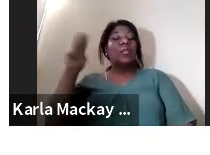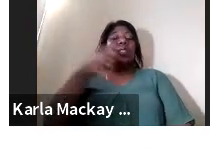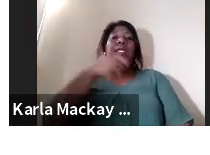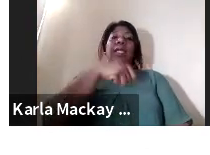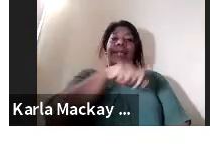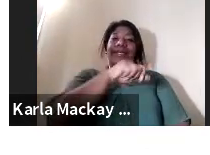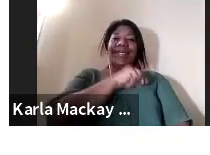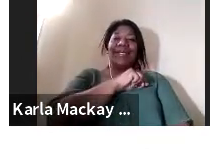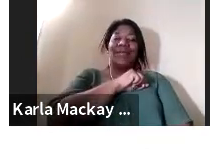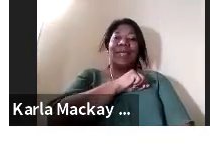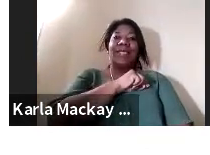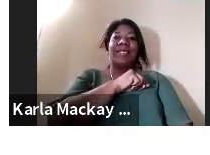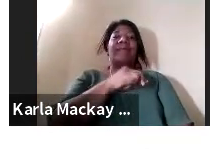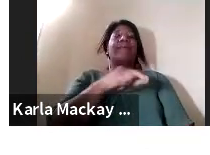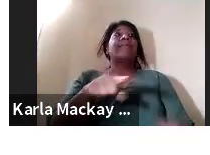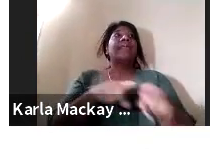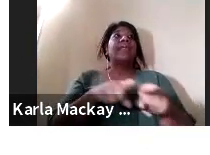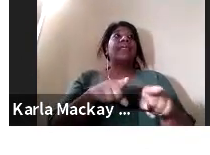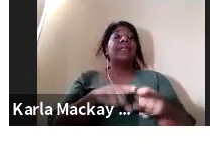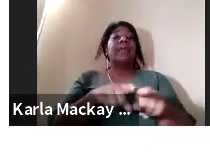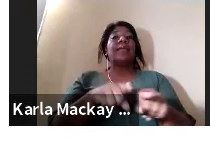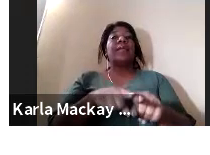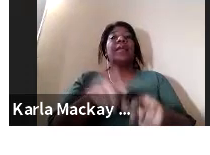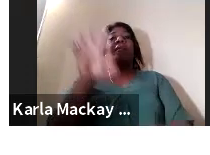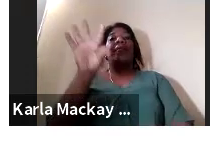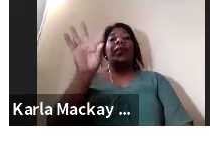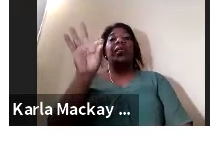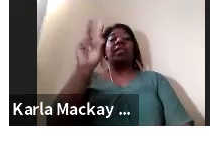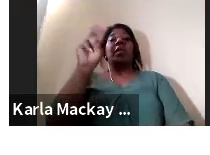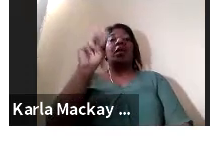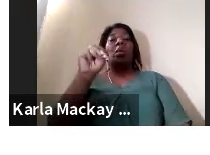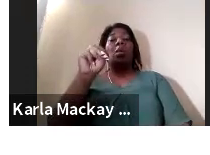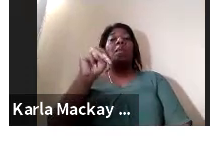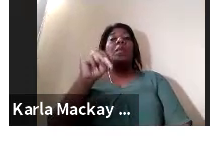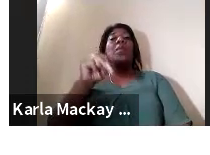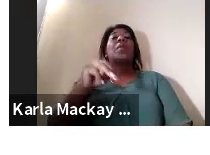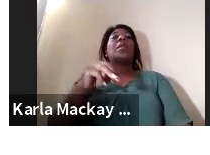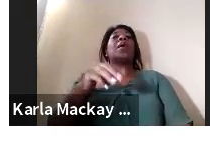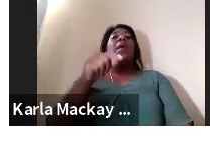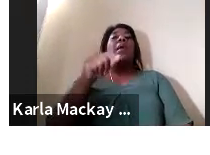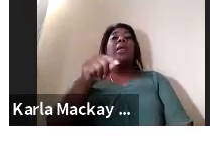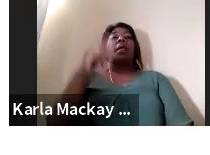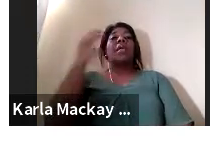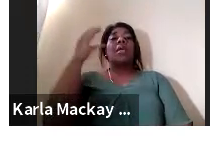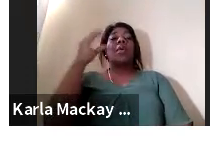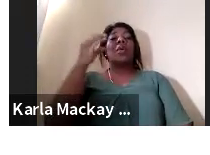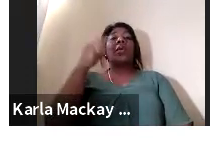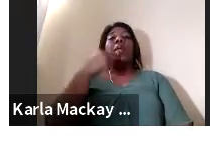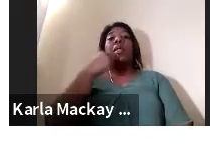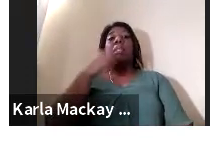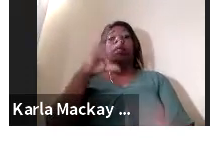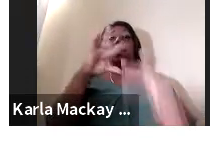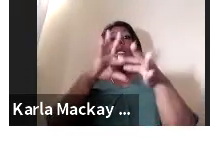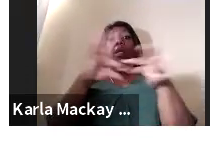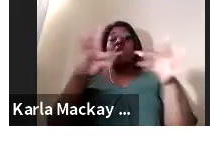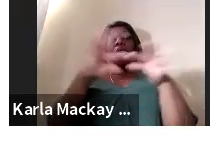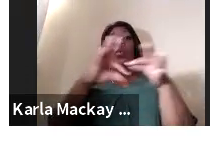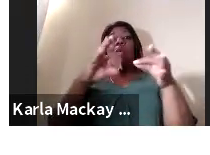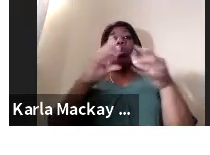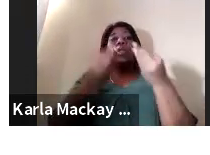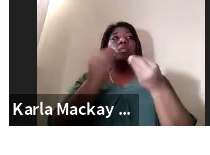tenemos a José Francisco Mora nuevo investigador también de Barranquilla aquí voy a una anécdota es que muchos jóvenes